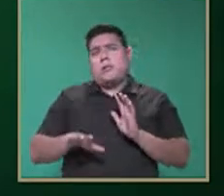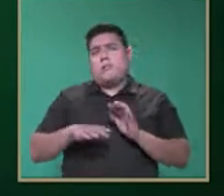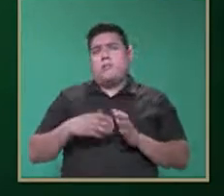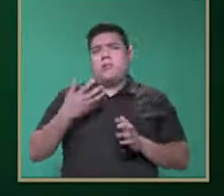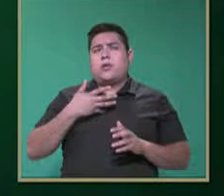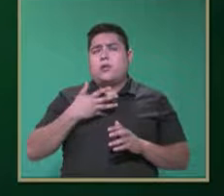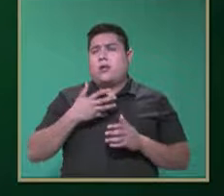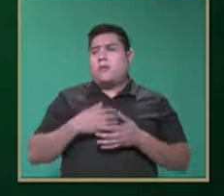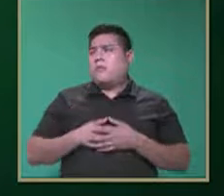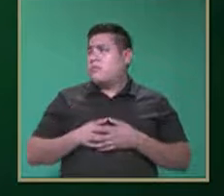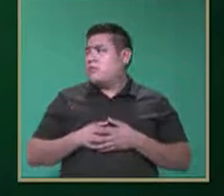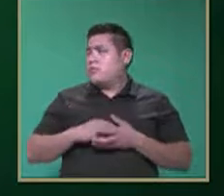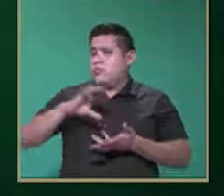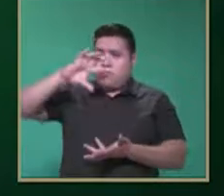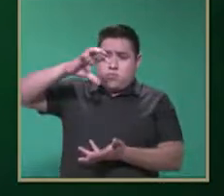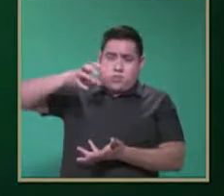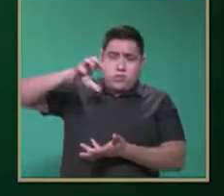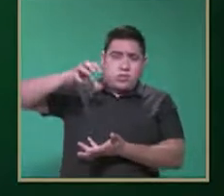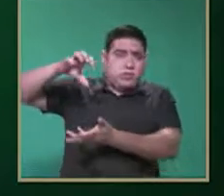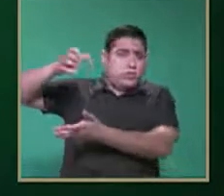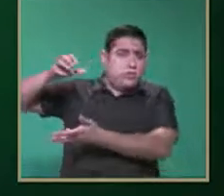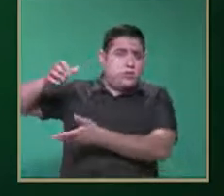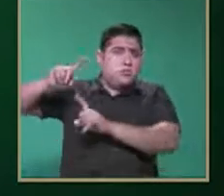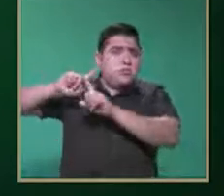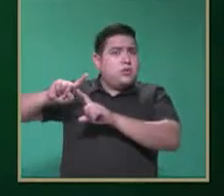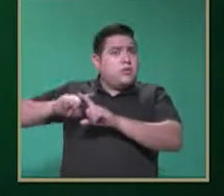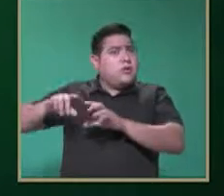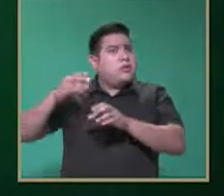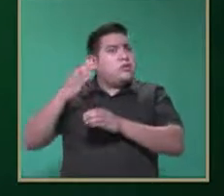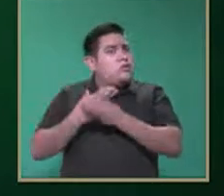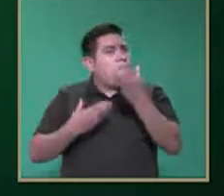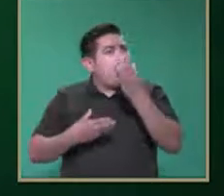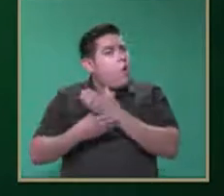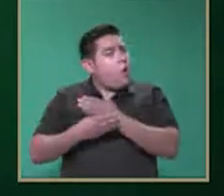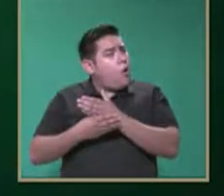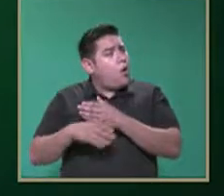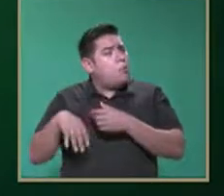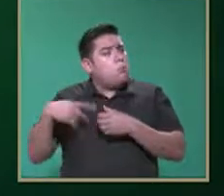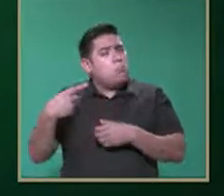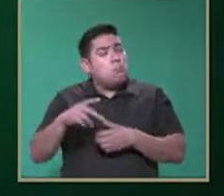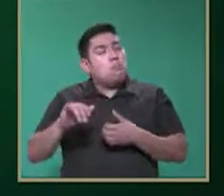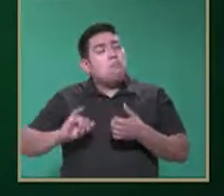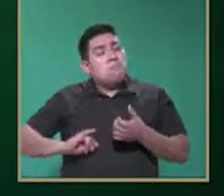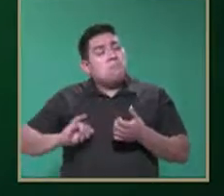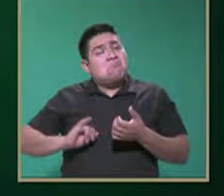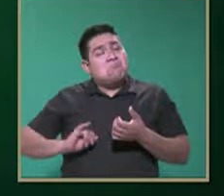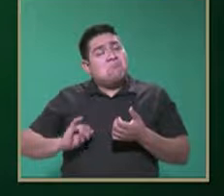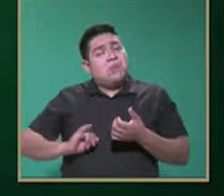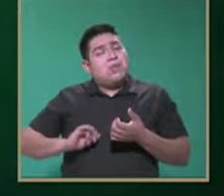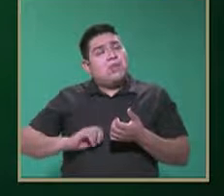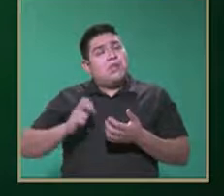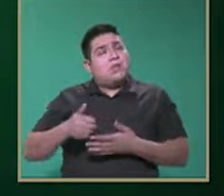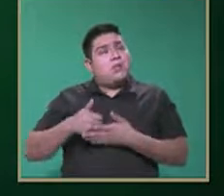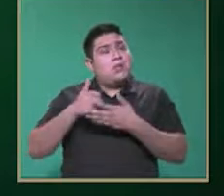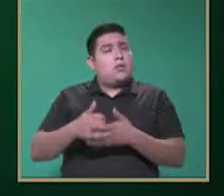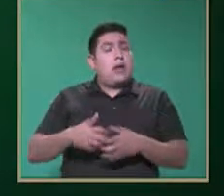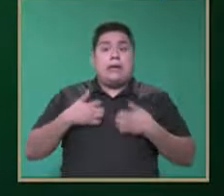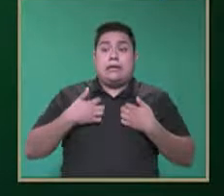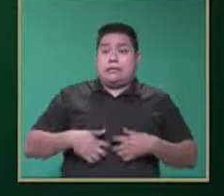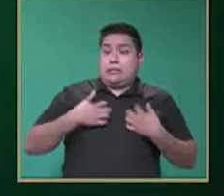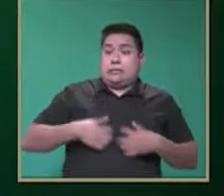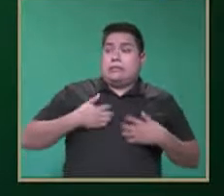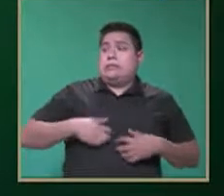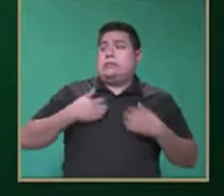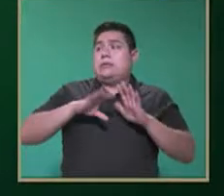aquí un ejemplo de unos botecitos con diferentes objetos que pueden llamar su atención y esto nos favorece en la ansiedad y el estrés.